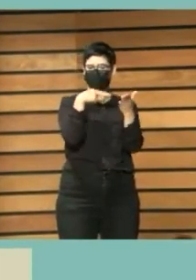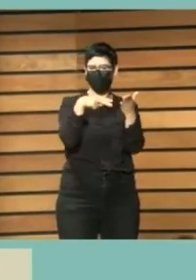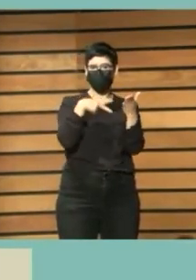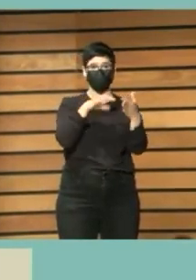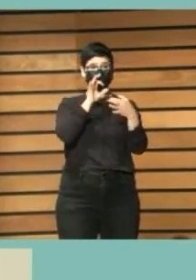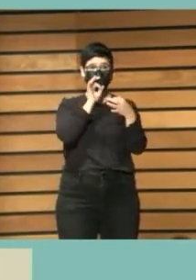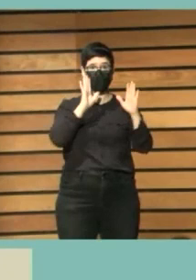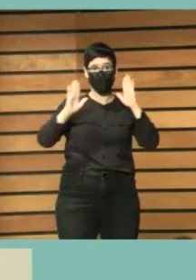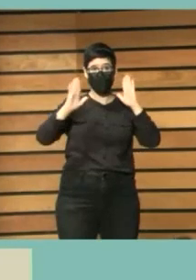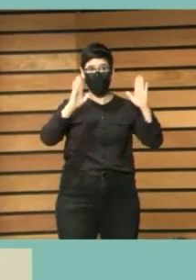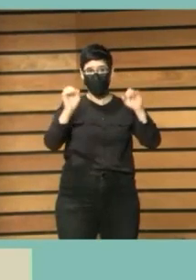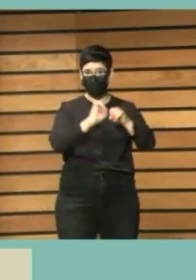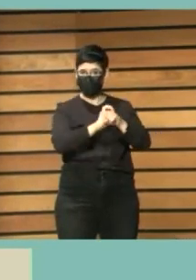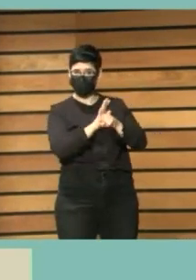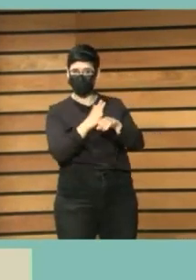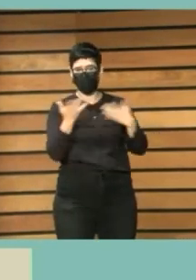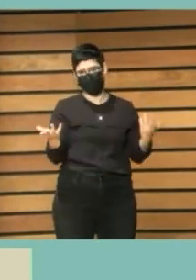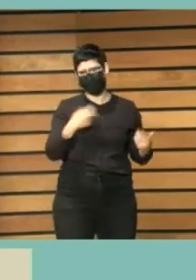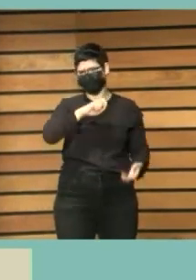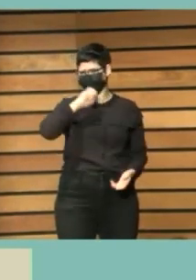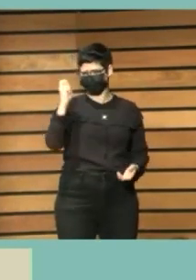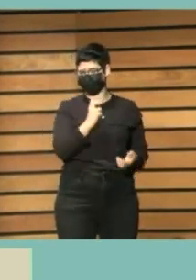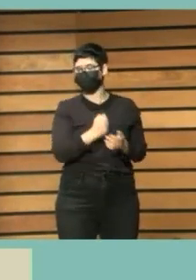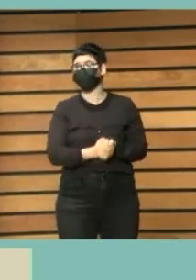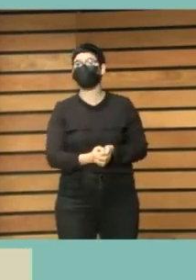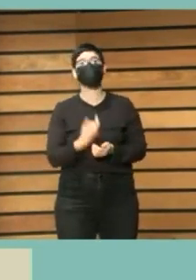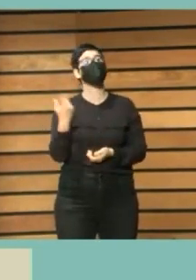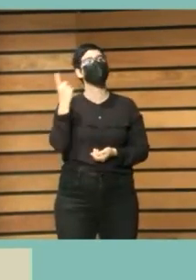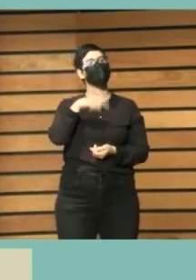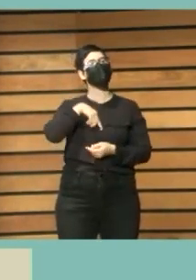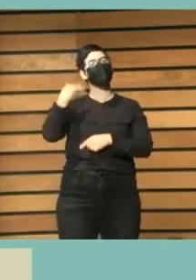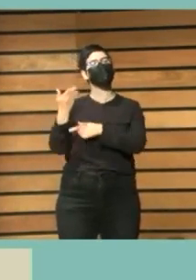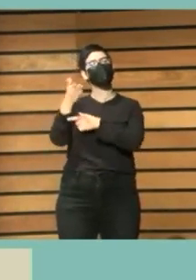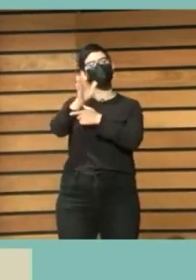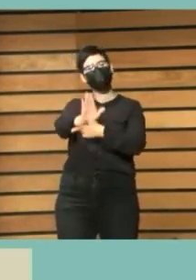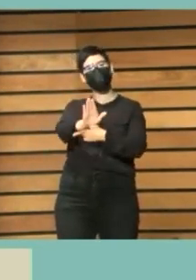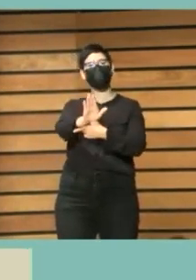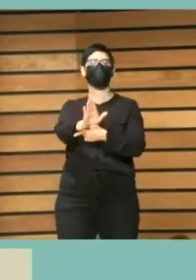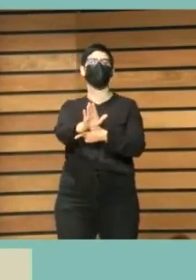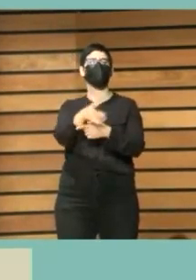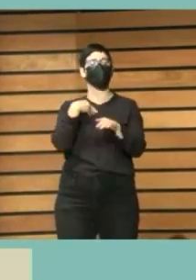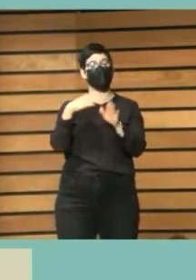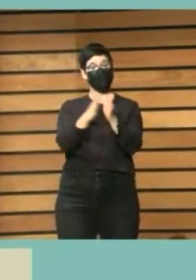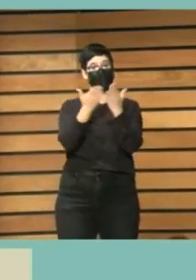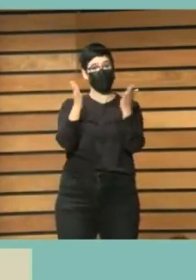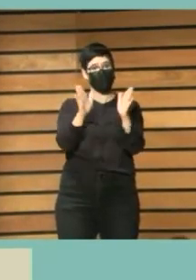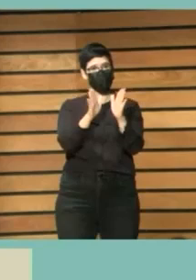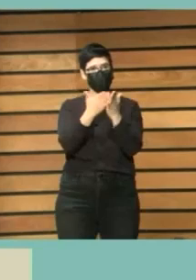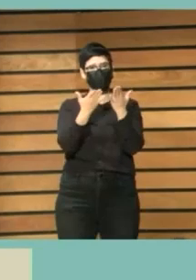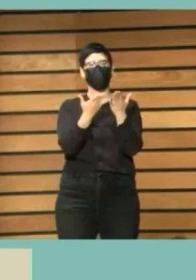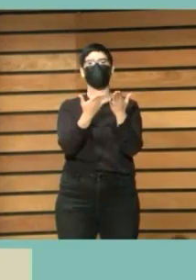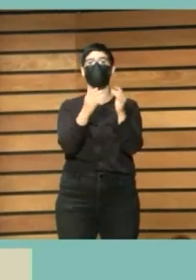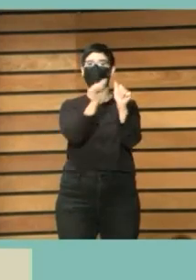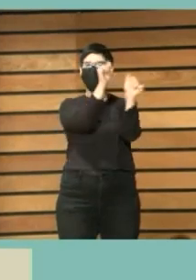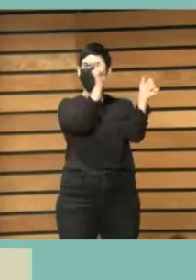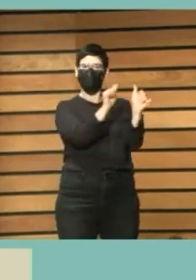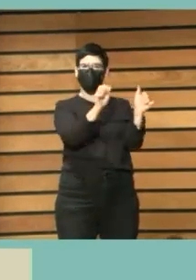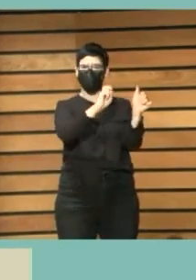Y lo que también hemos aprendido es proponer lecturas con múltiples formatos y en diferentes plataformas,